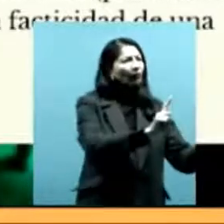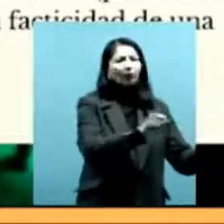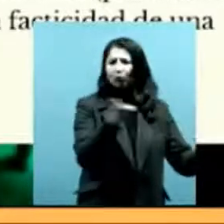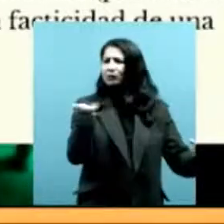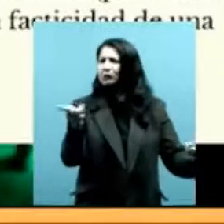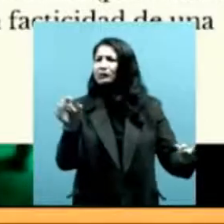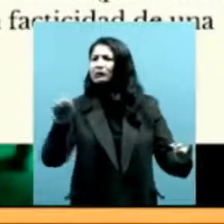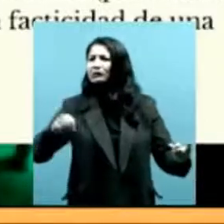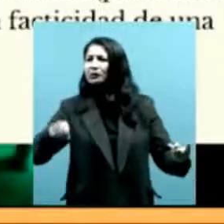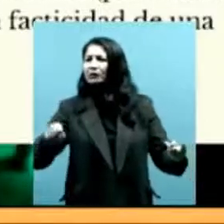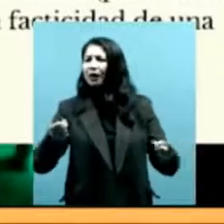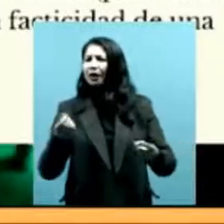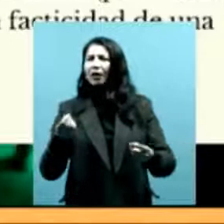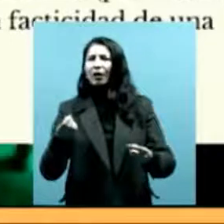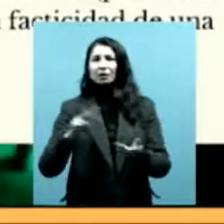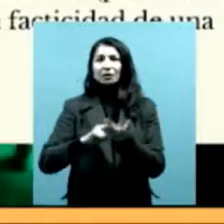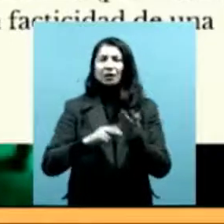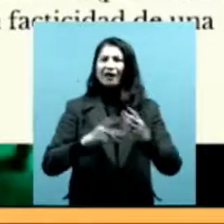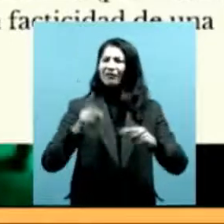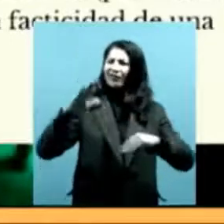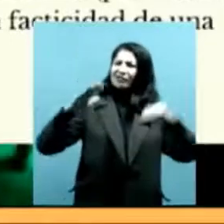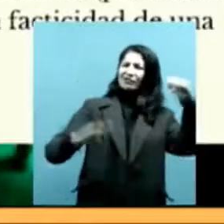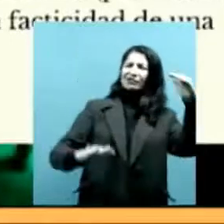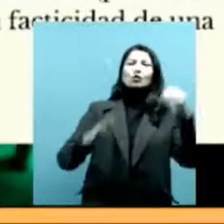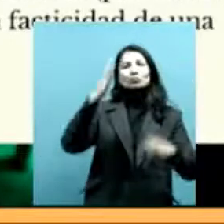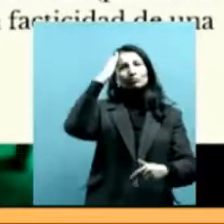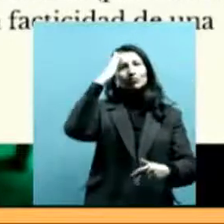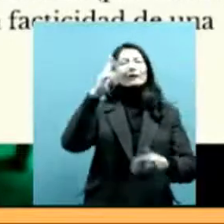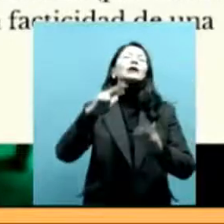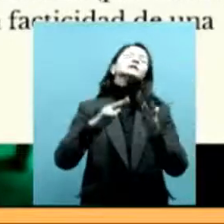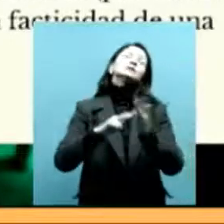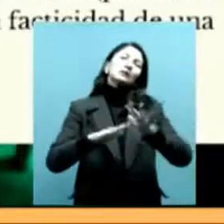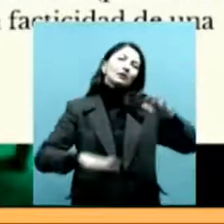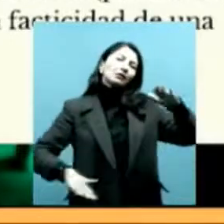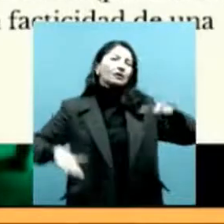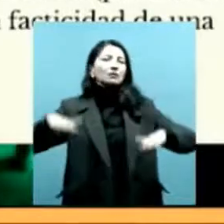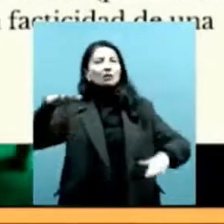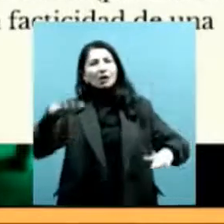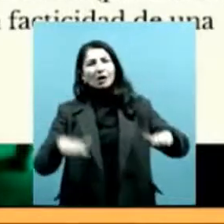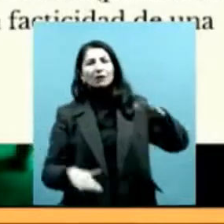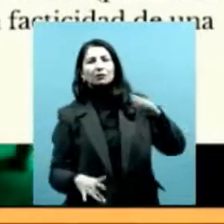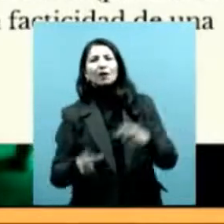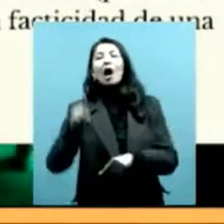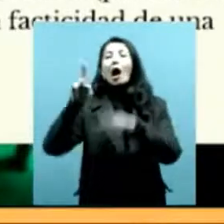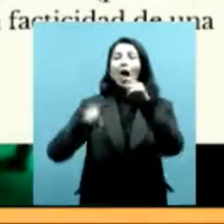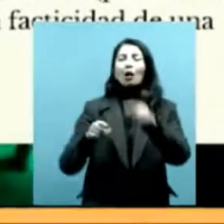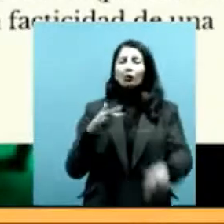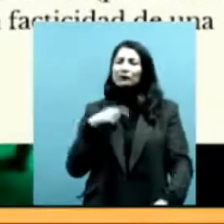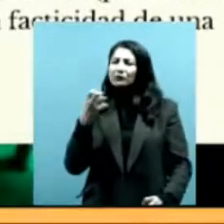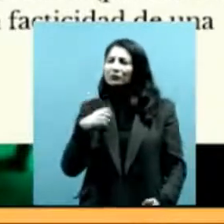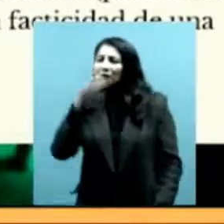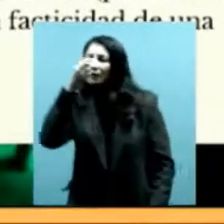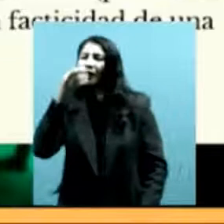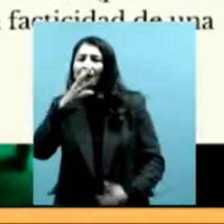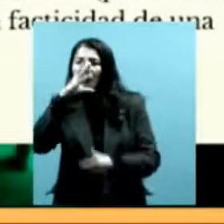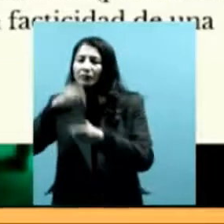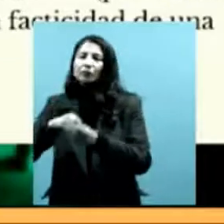es rubricado y qué no es rubricado, como leíamos antes, este estado inscribiente que ya escribe en desigualdad.